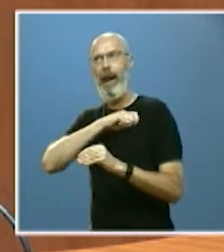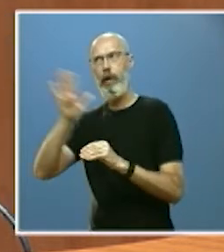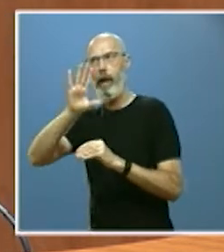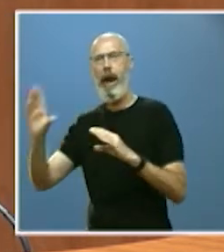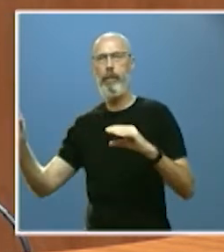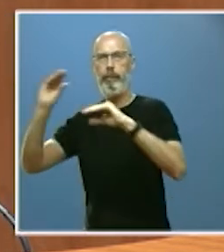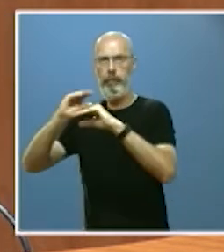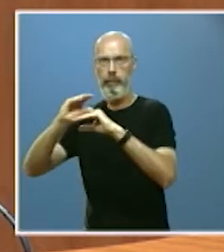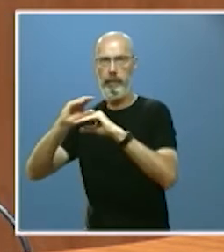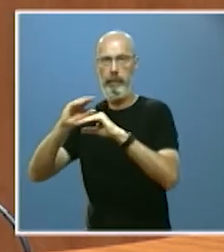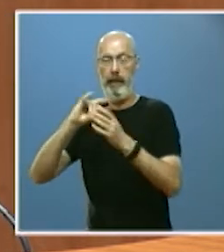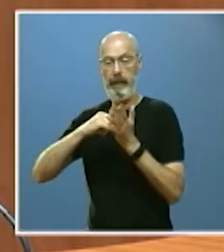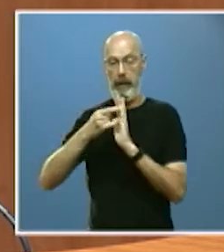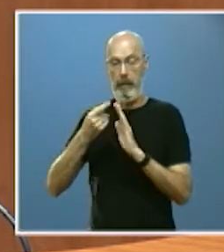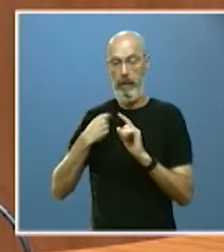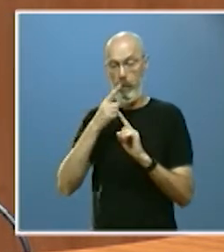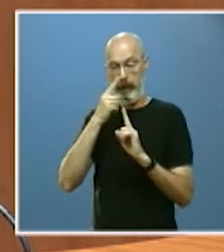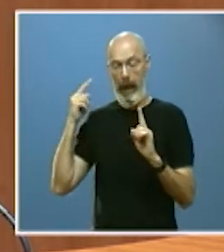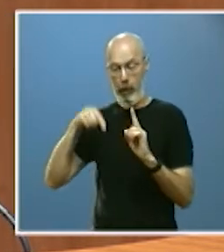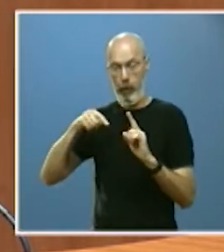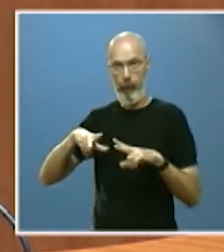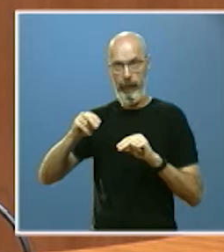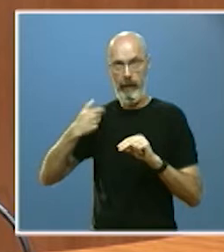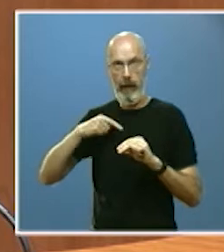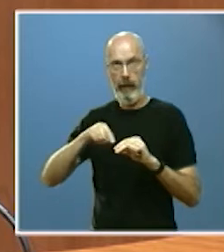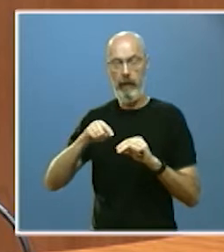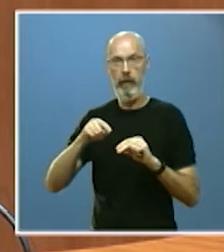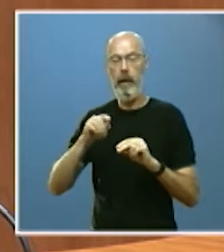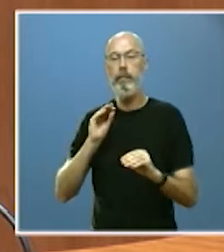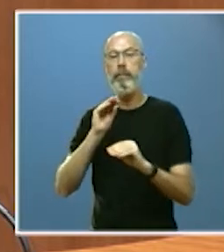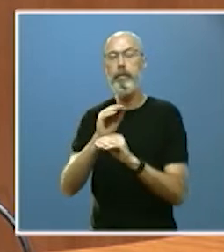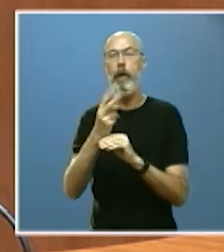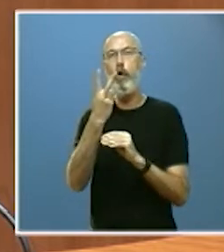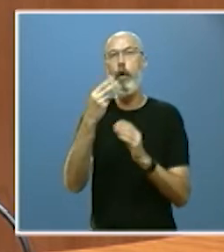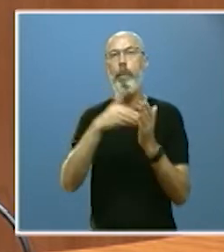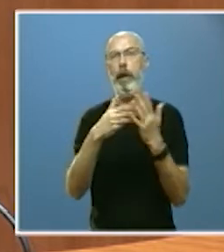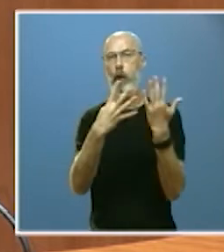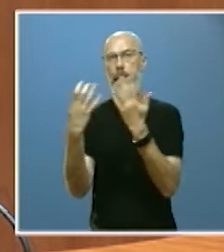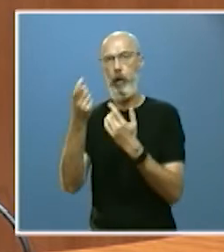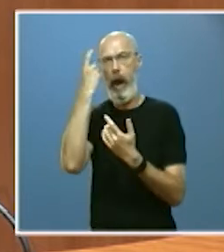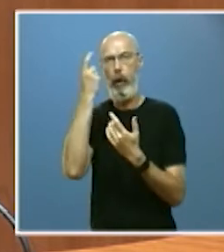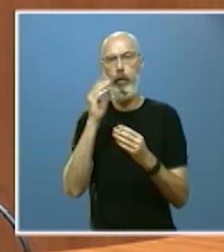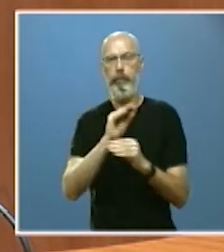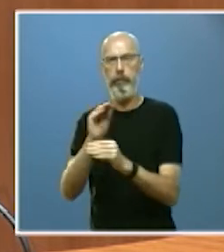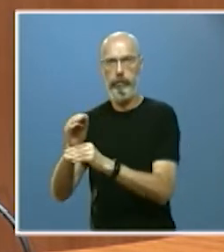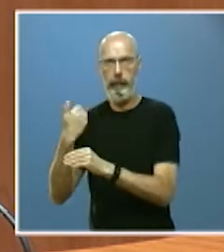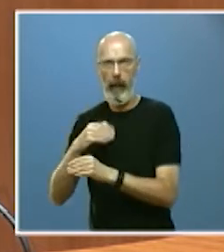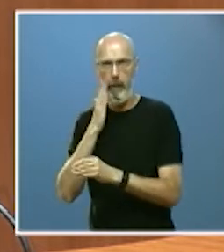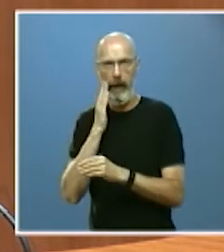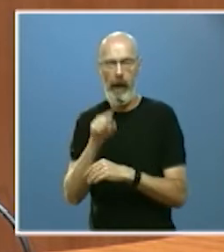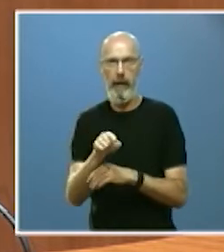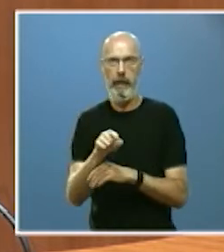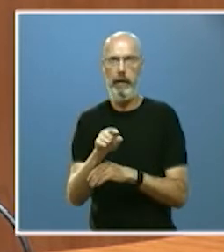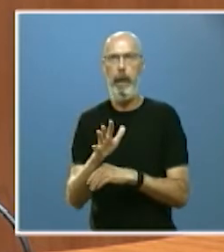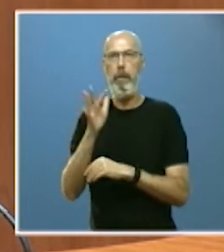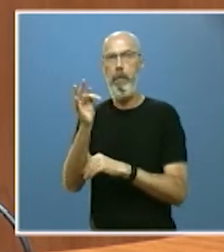sistema que en el curso que acaba de finalizar ha beneficiado a 2.900 alumnos y que sumado a la acción del